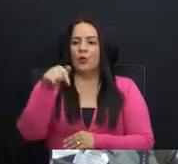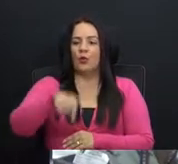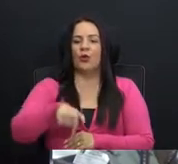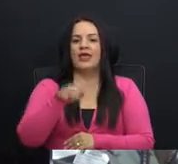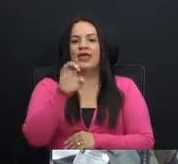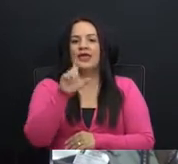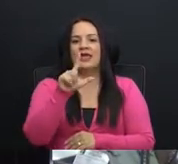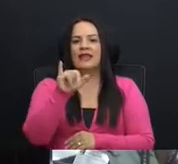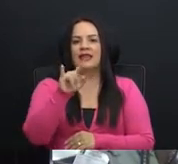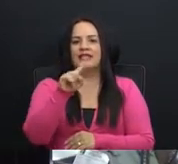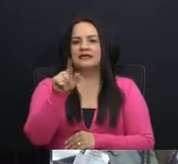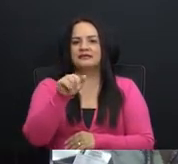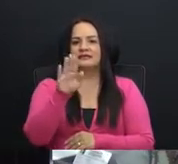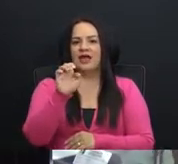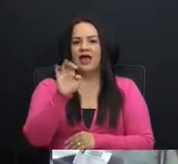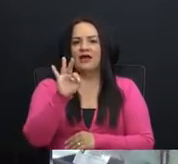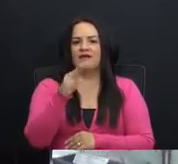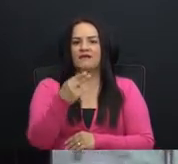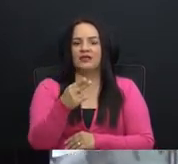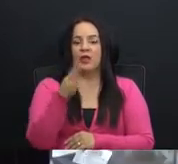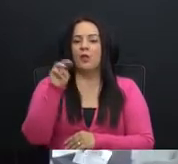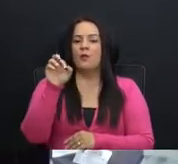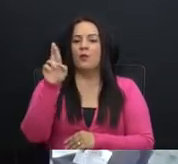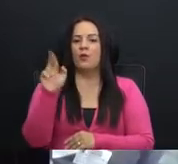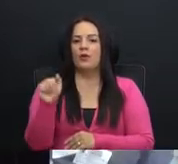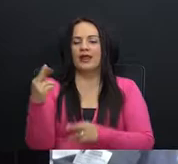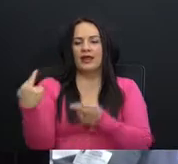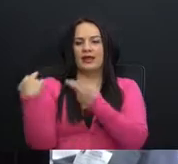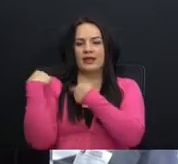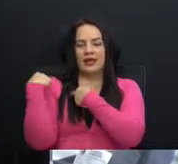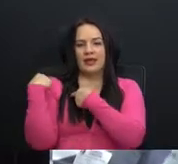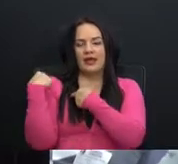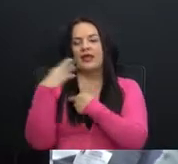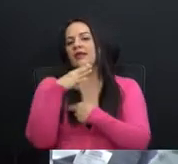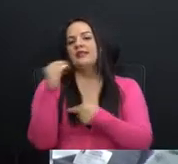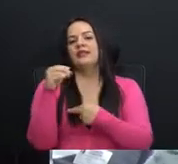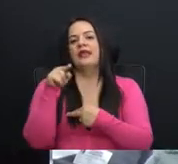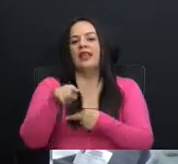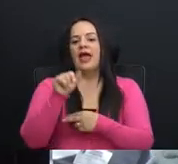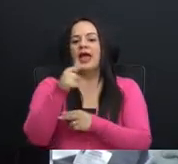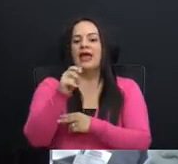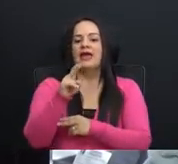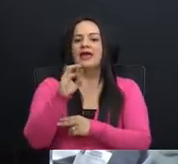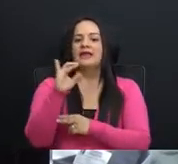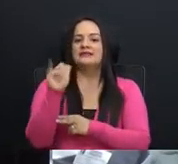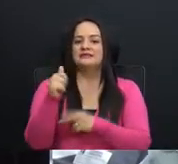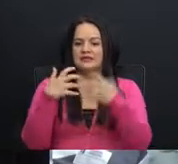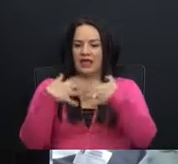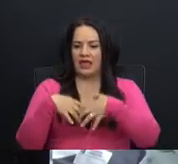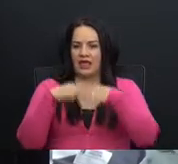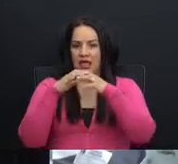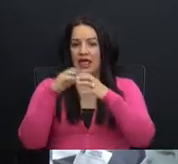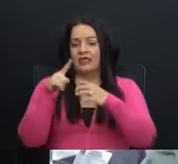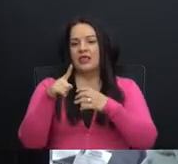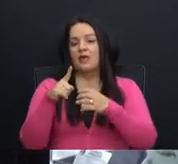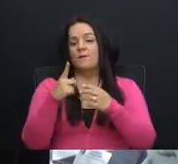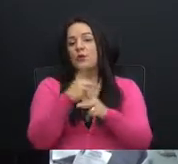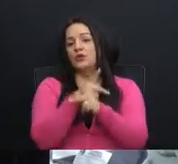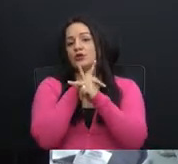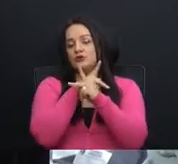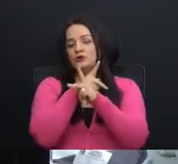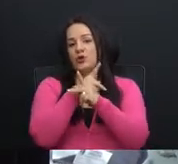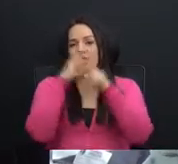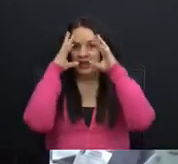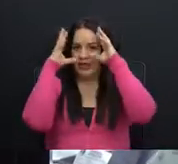Elizabeth Mora, la encargada, la directora de la Agencia de Protección de Datos, pudo estar enterada de